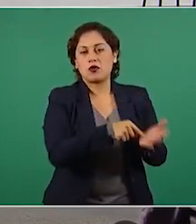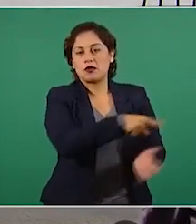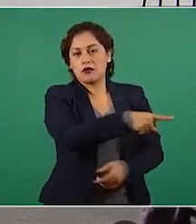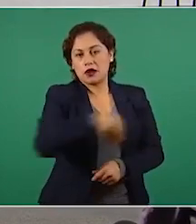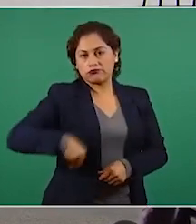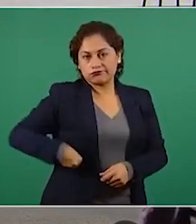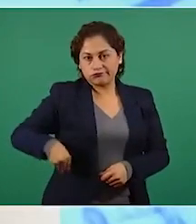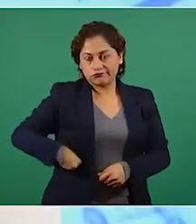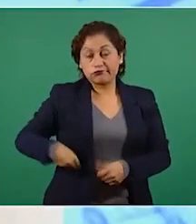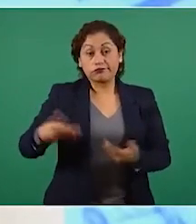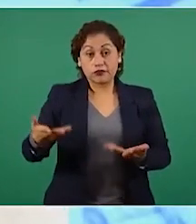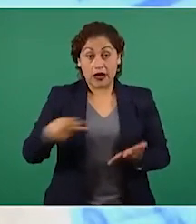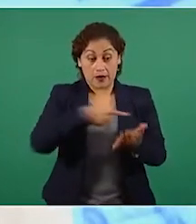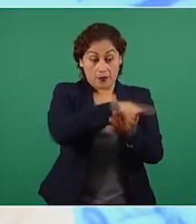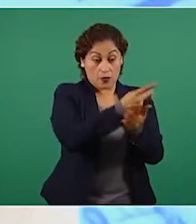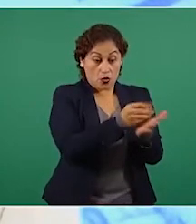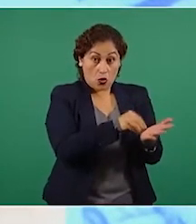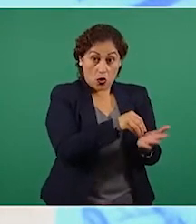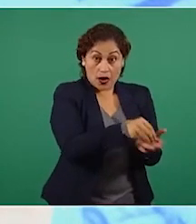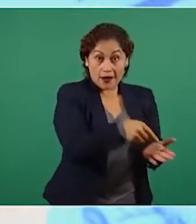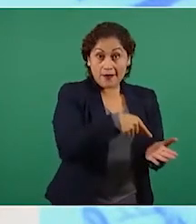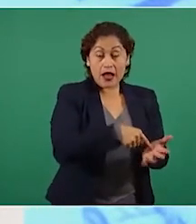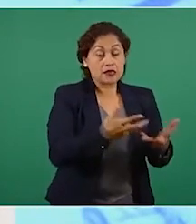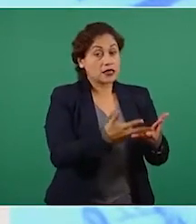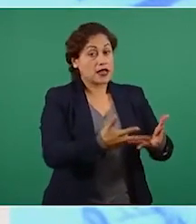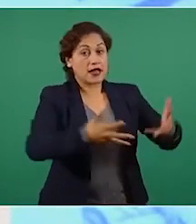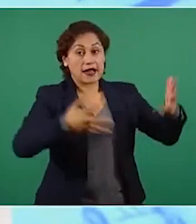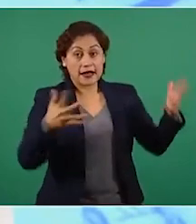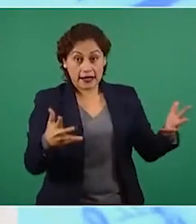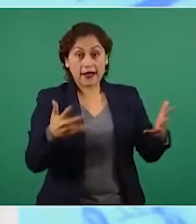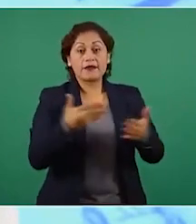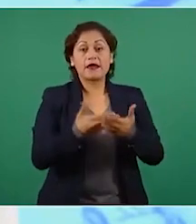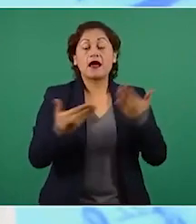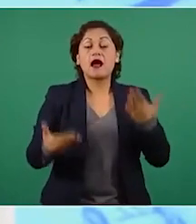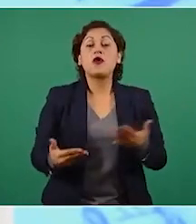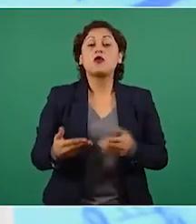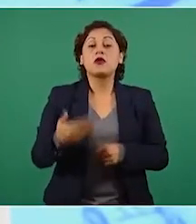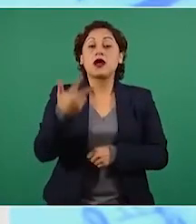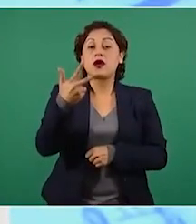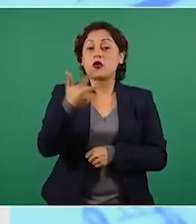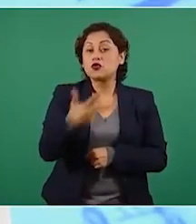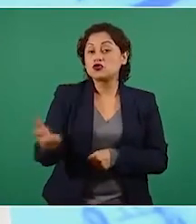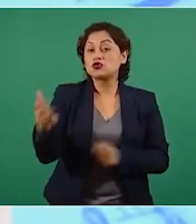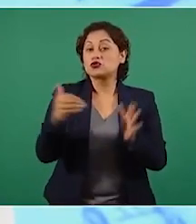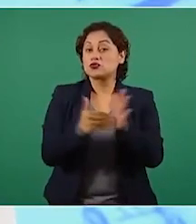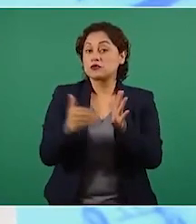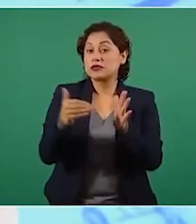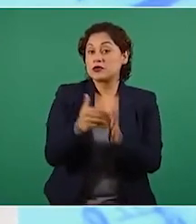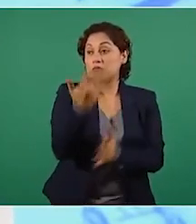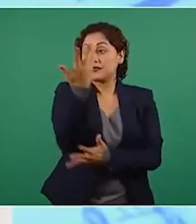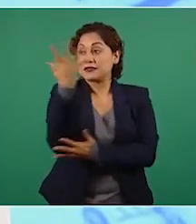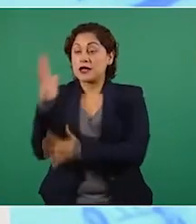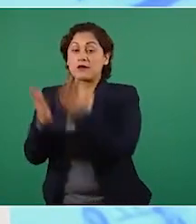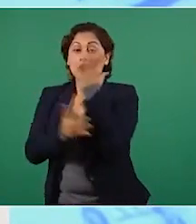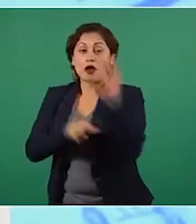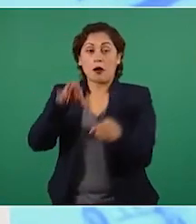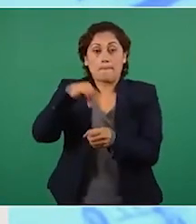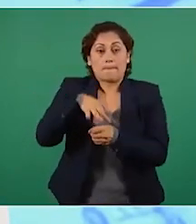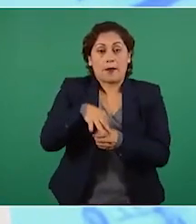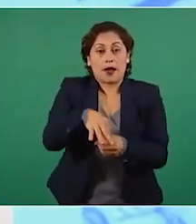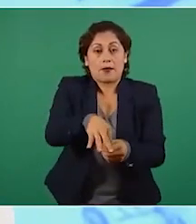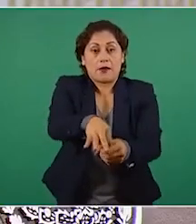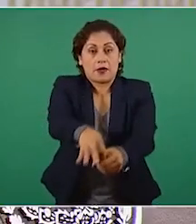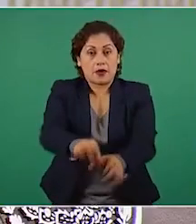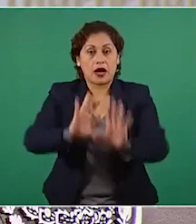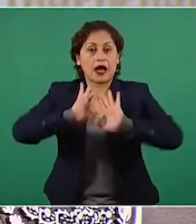reforestación más importantes en el mundo. Este año se habrá sembrado más de 800 millones de árboles, por lo que ya está